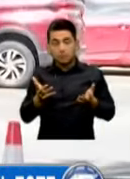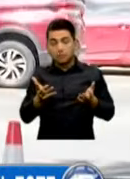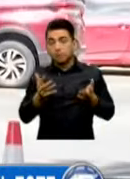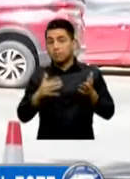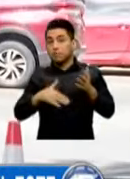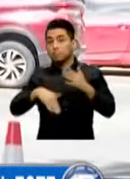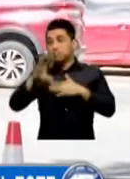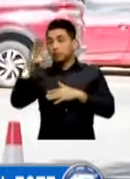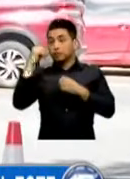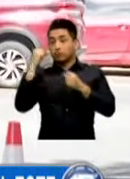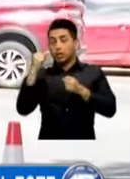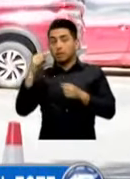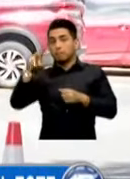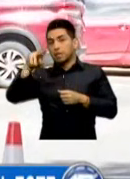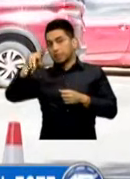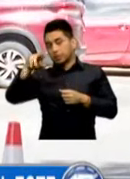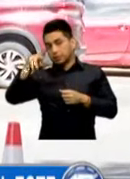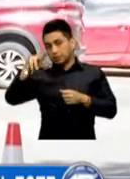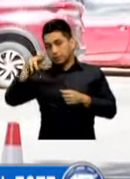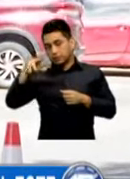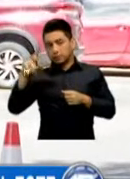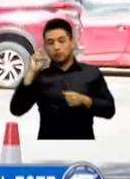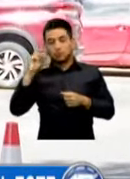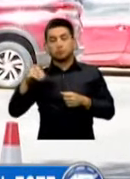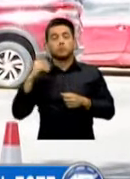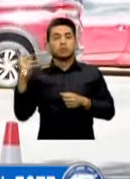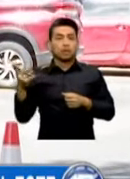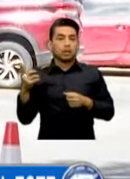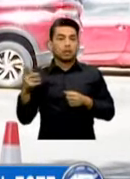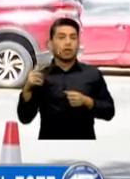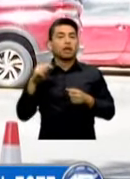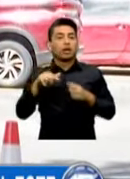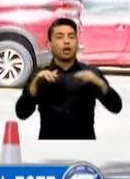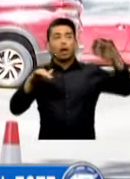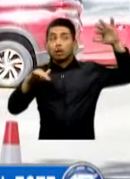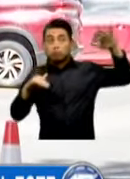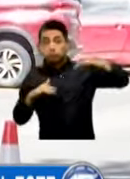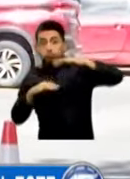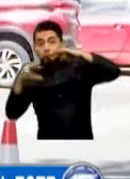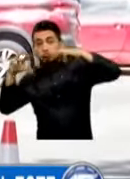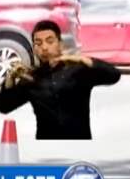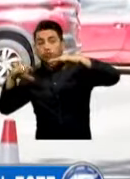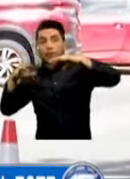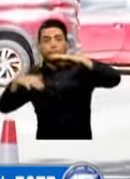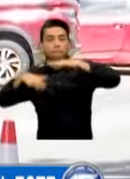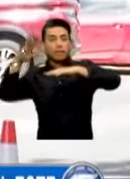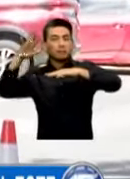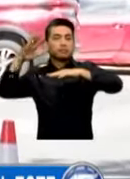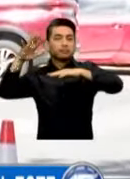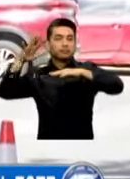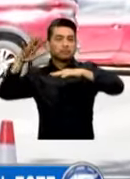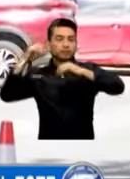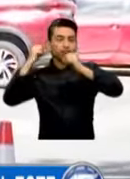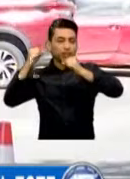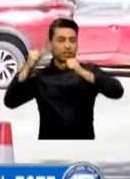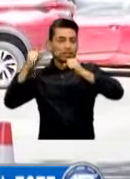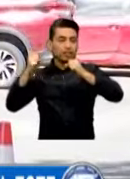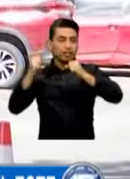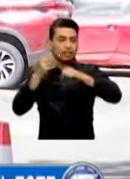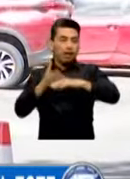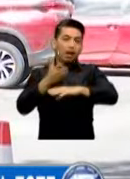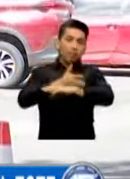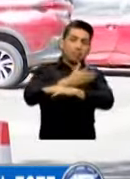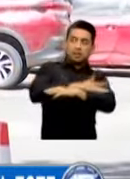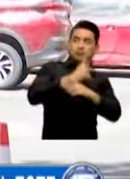El Día Día Martes Debido A Que El Paso De Esta Onda Favorecerá Que Incrementen Las Lluvias A Comparación De Los Días Anteriores Que No Se Han